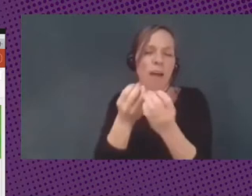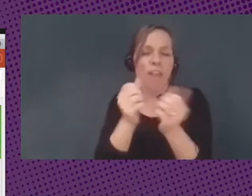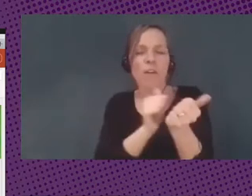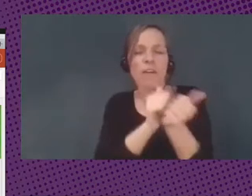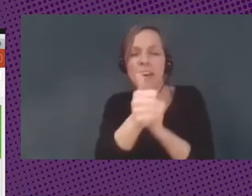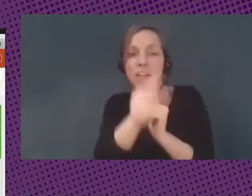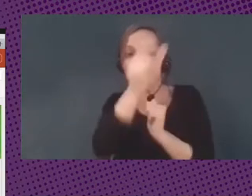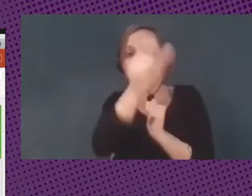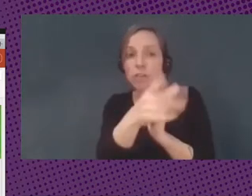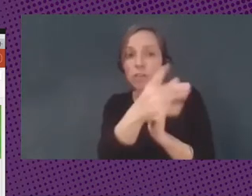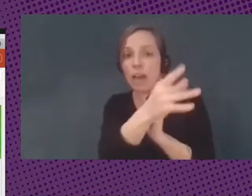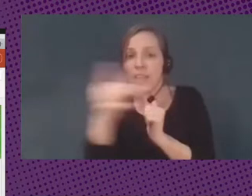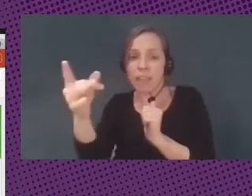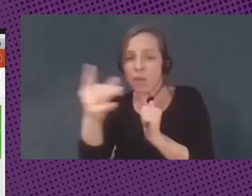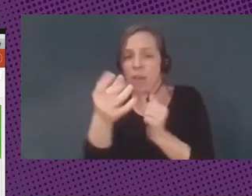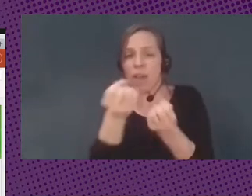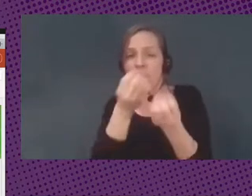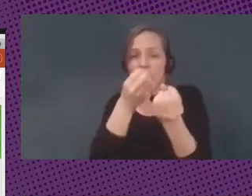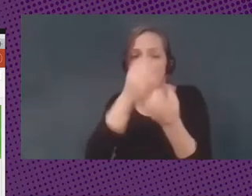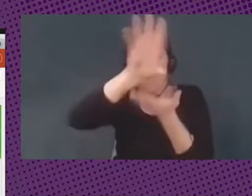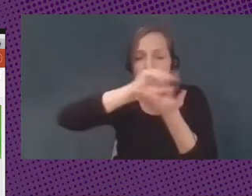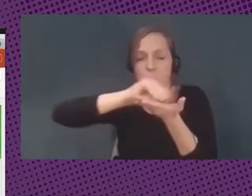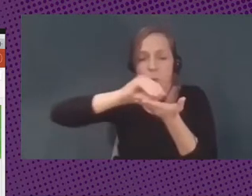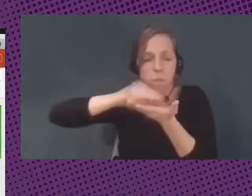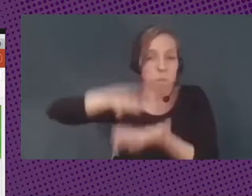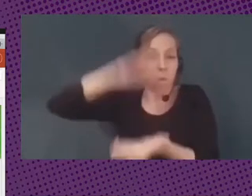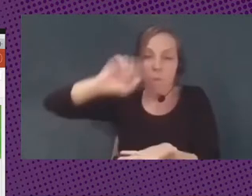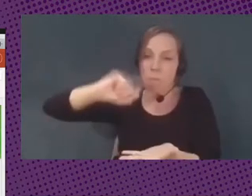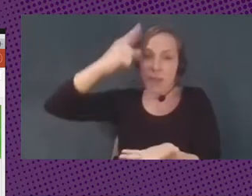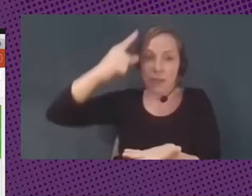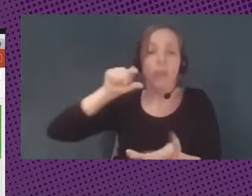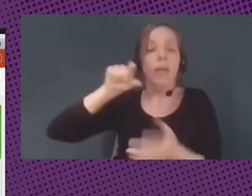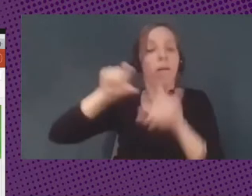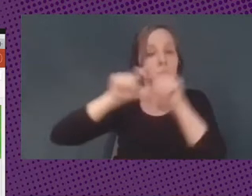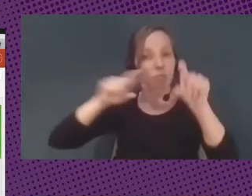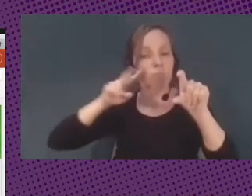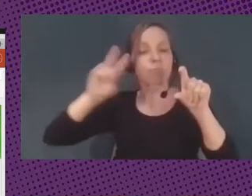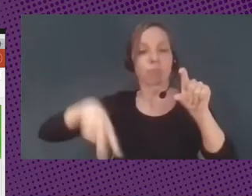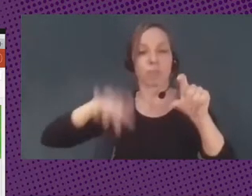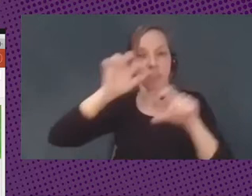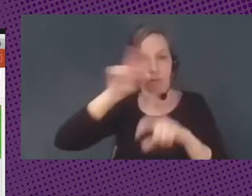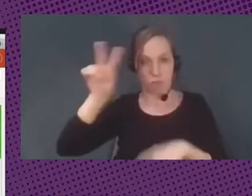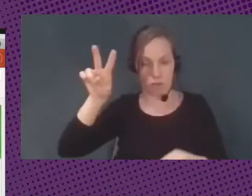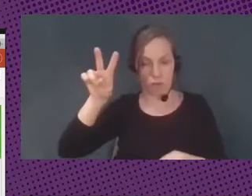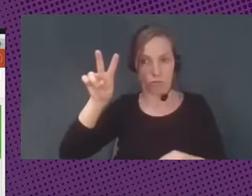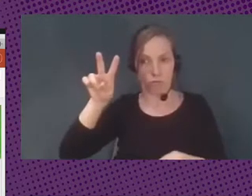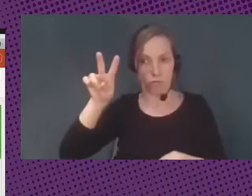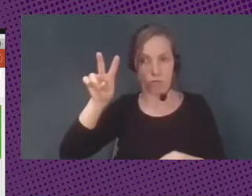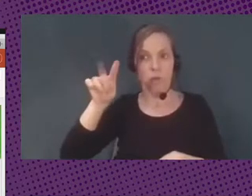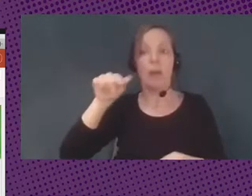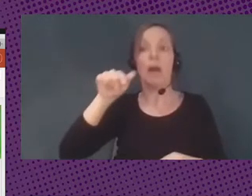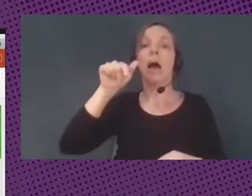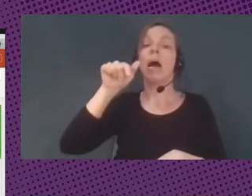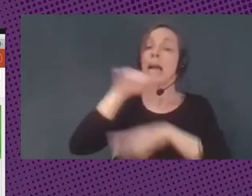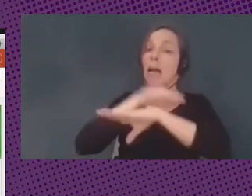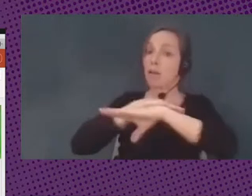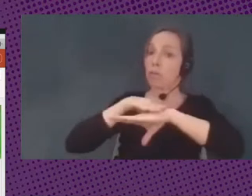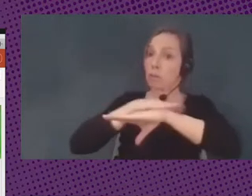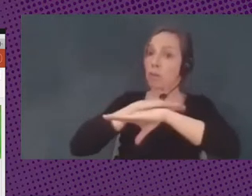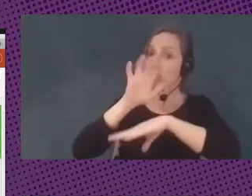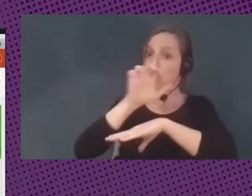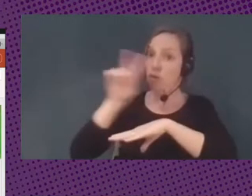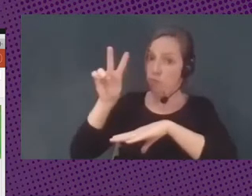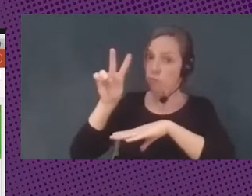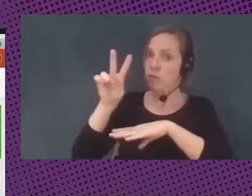sistema financiero a nivel mundial. Es una empresa estadounidense que, por cierto, tiene mucho apoyo del gobierno estadounidense, como lo vamos a ver más